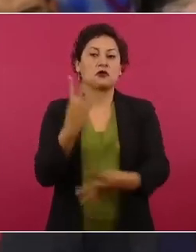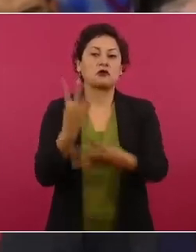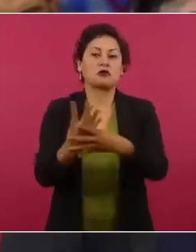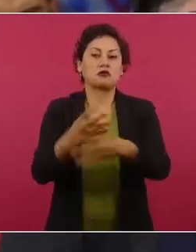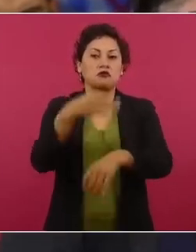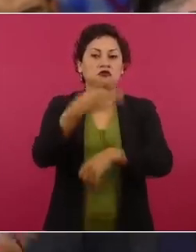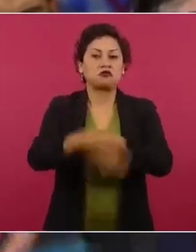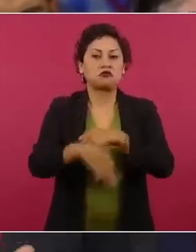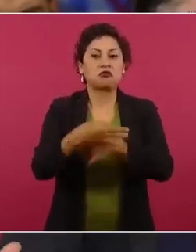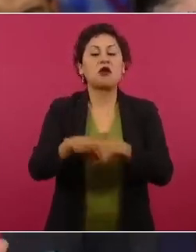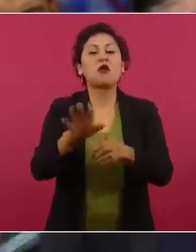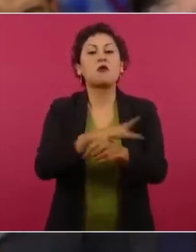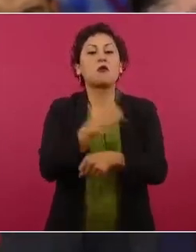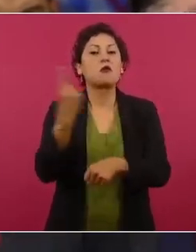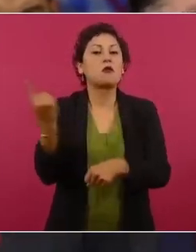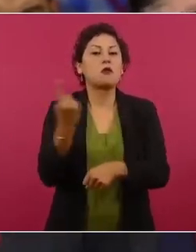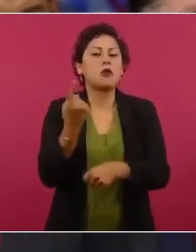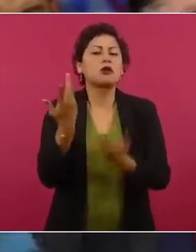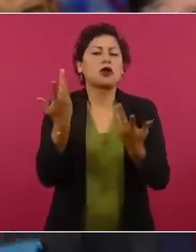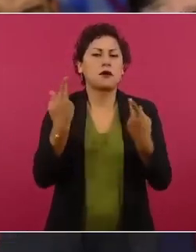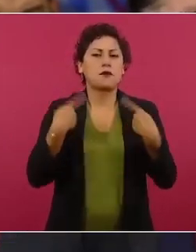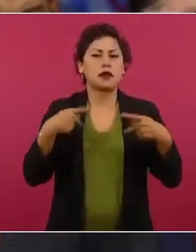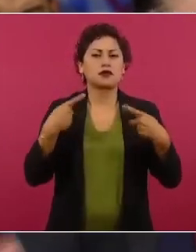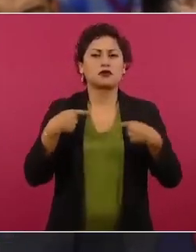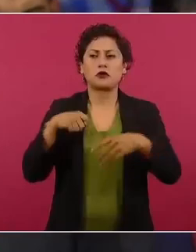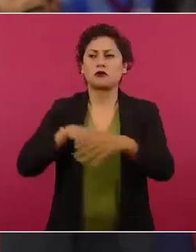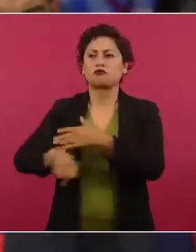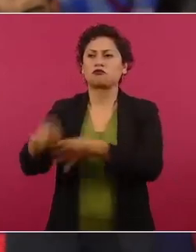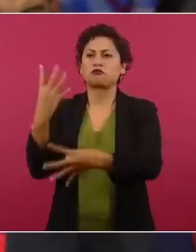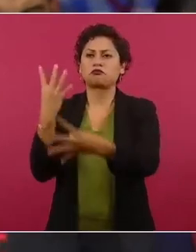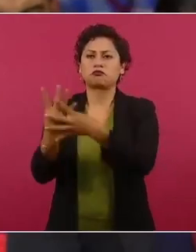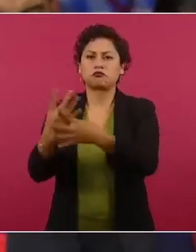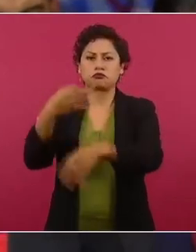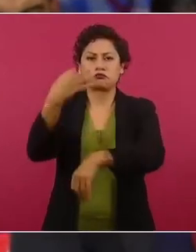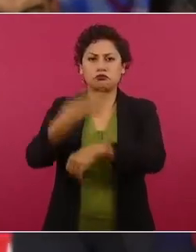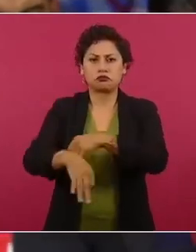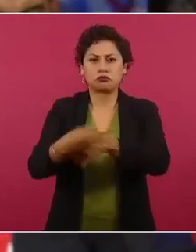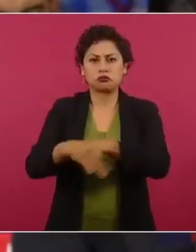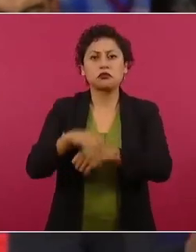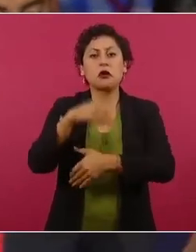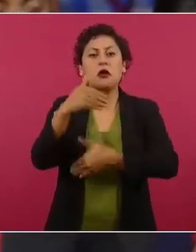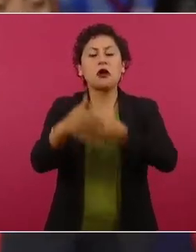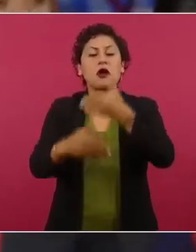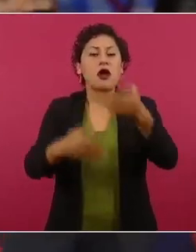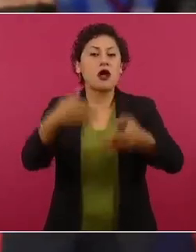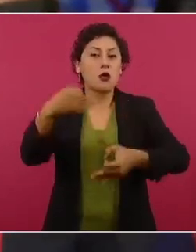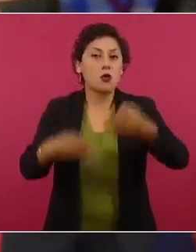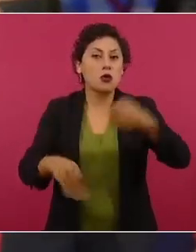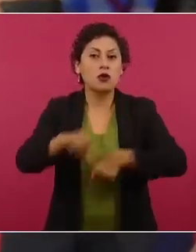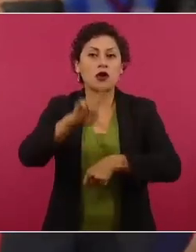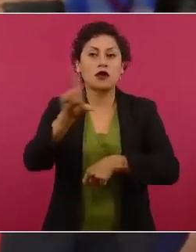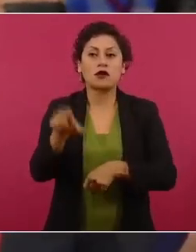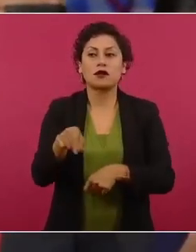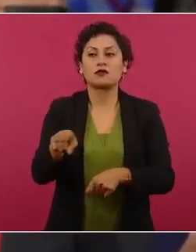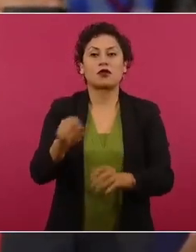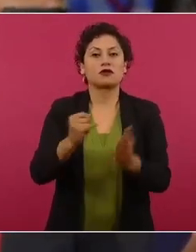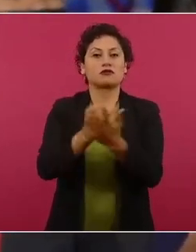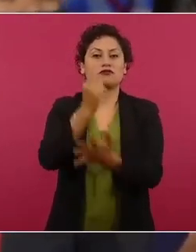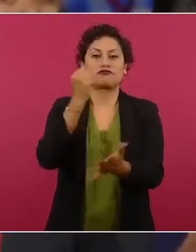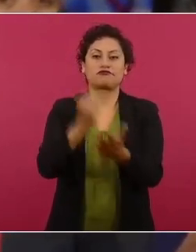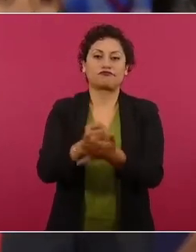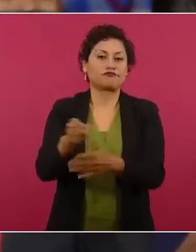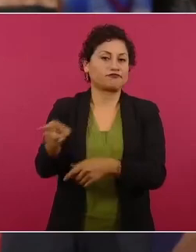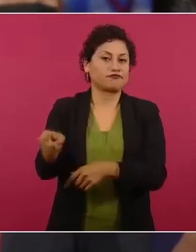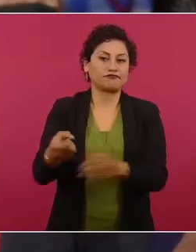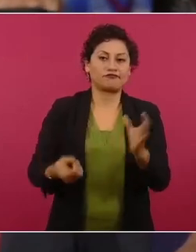finalmente resultan inocentes, pero que estuvieron 17, 20 años en la cárcel esperando incluso sentencia. A ellas,